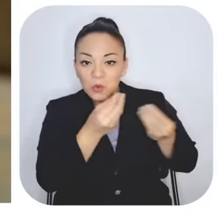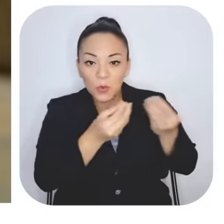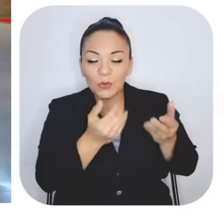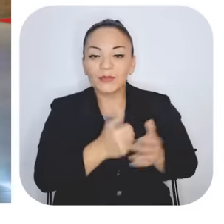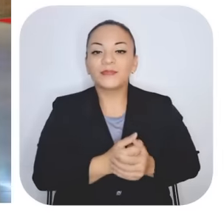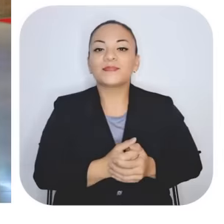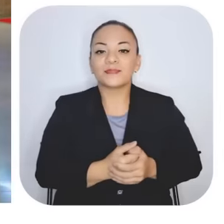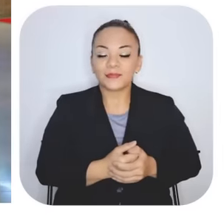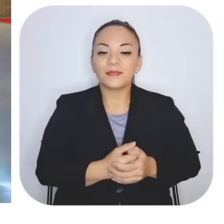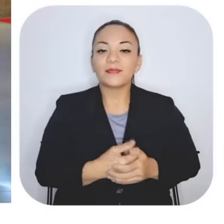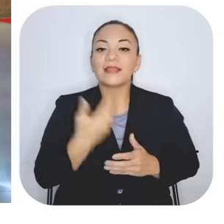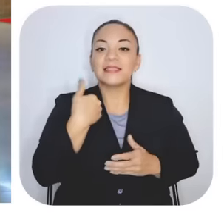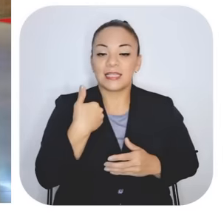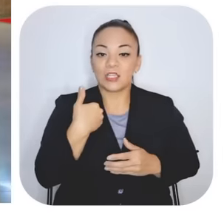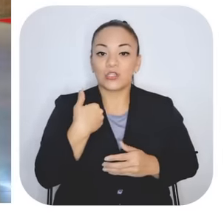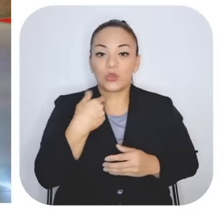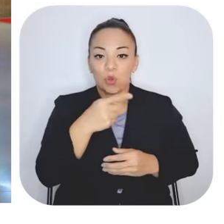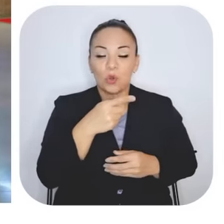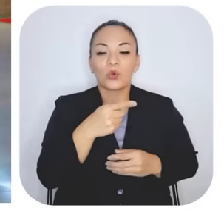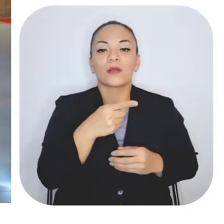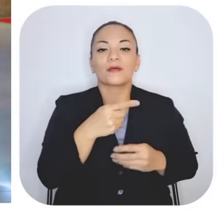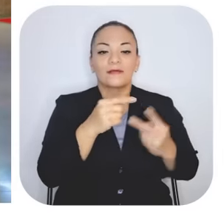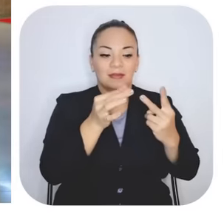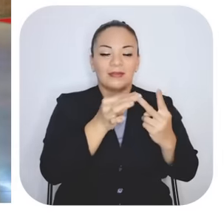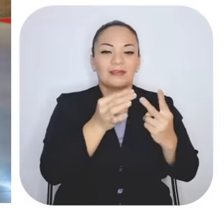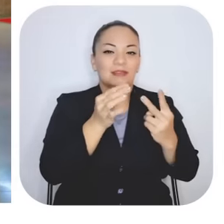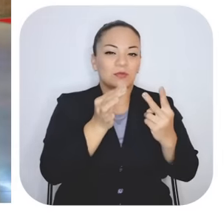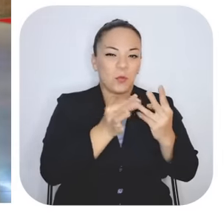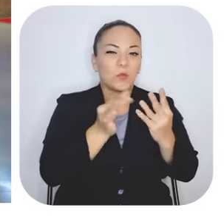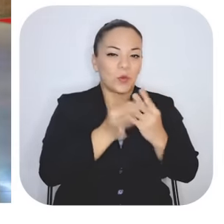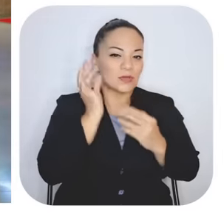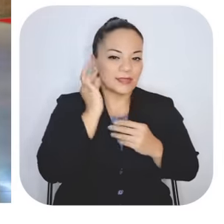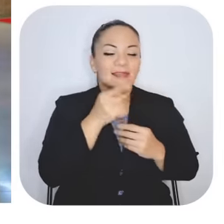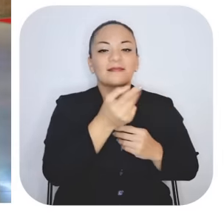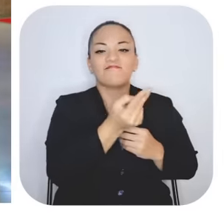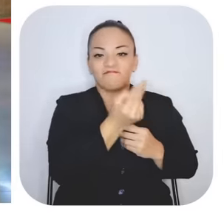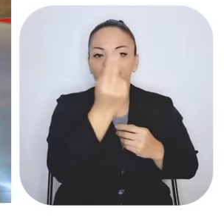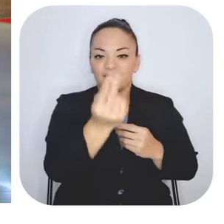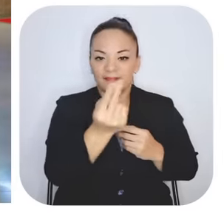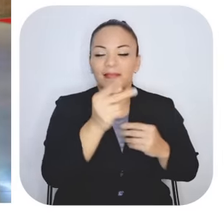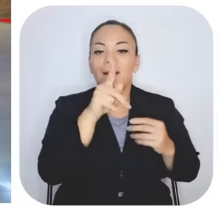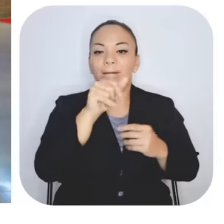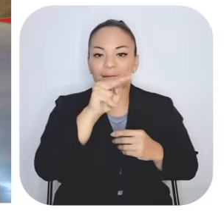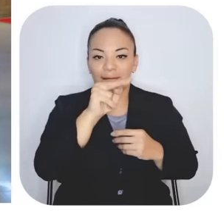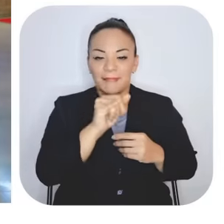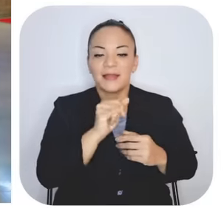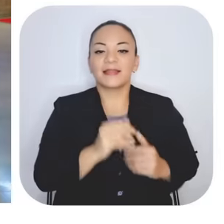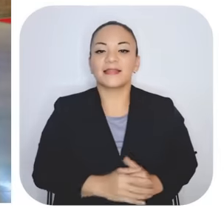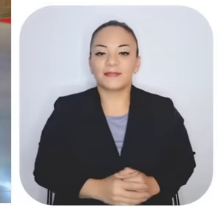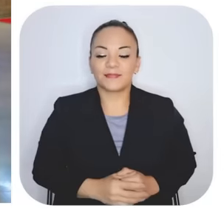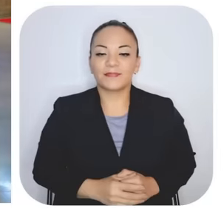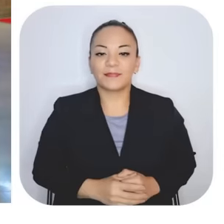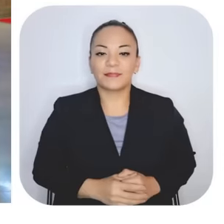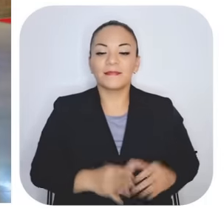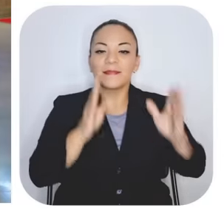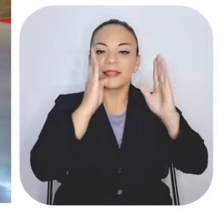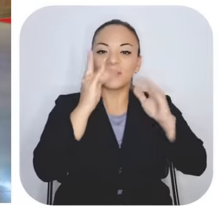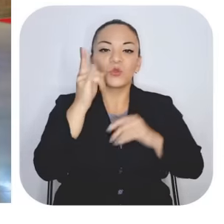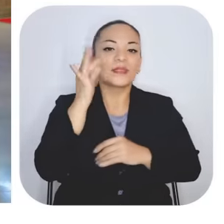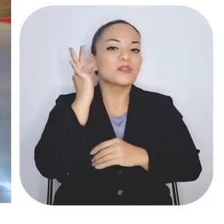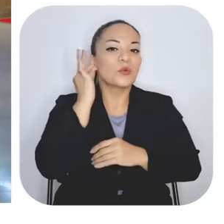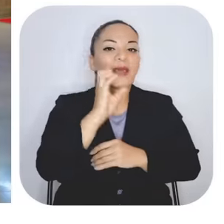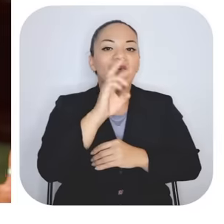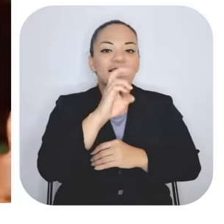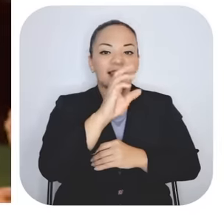Entonces, el señor me llevó, la señora más que me llevó al pan y, y primero, quien me atendió fue doña